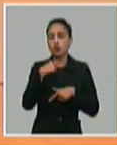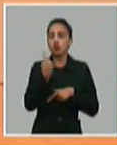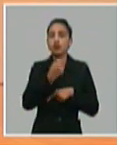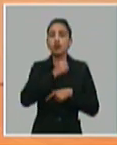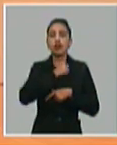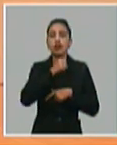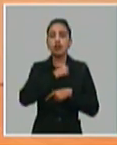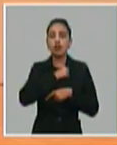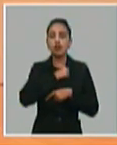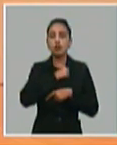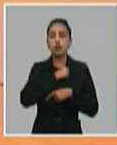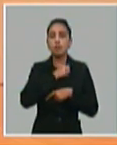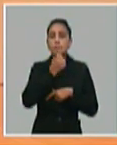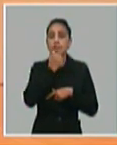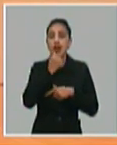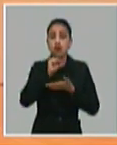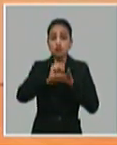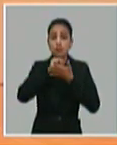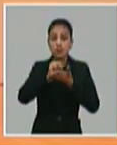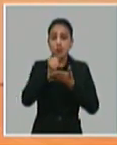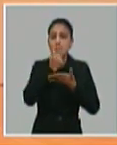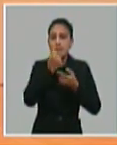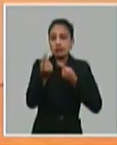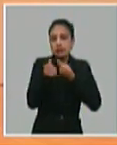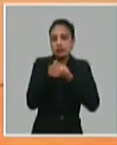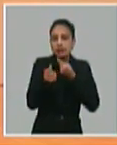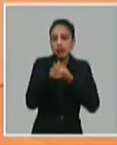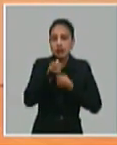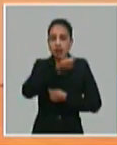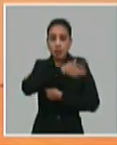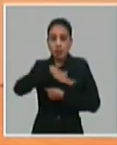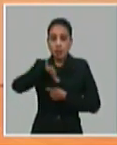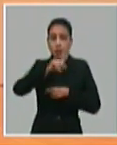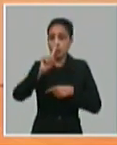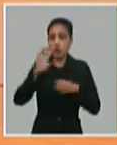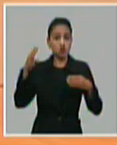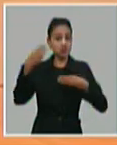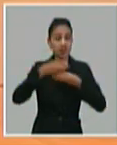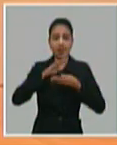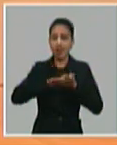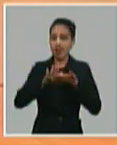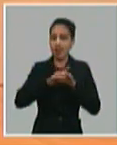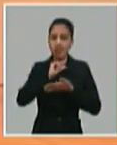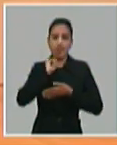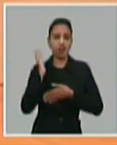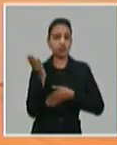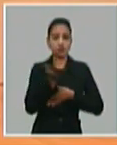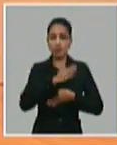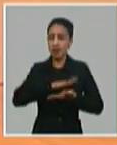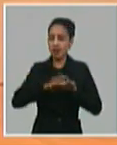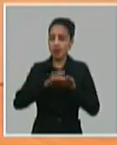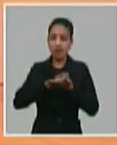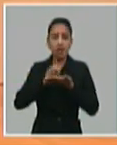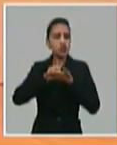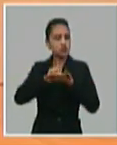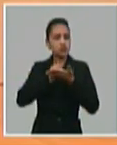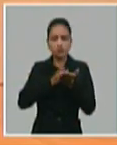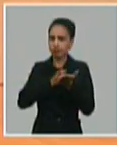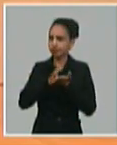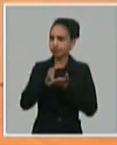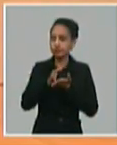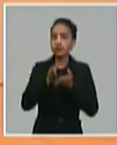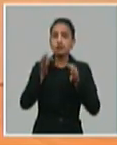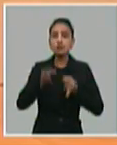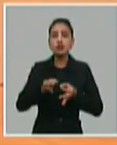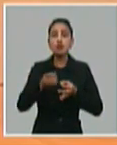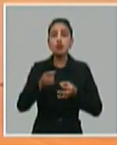es acercar los servicios al pueblo, pero no cerrar ninguna instalación de la gastronomía, de la prestación de los servicios, del